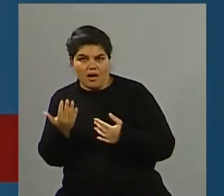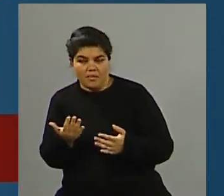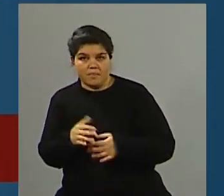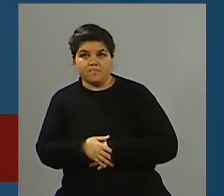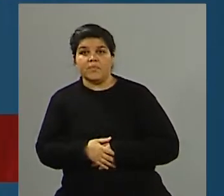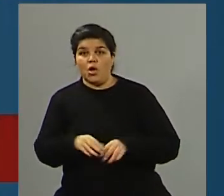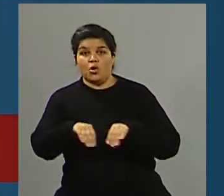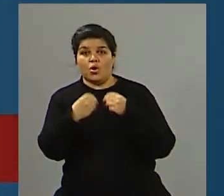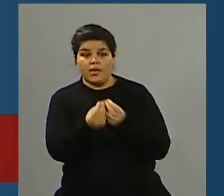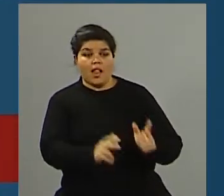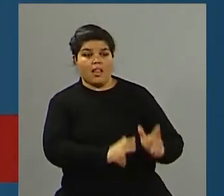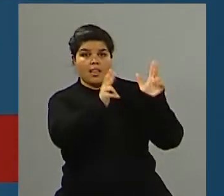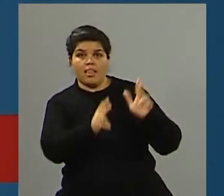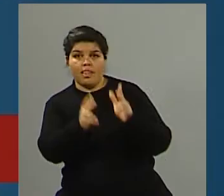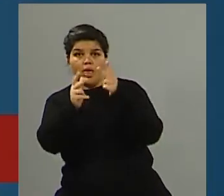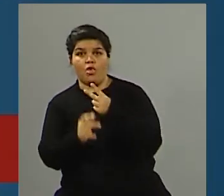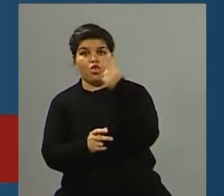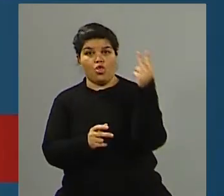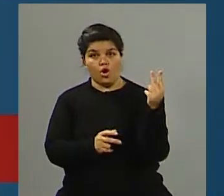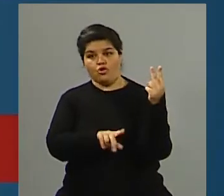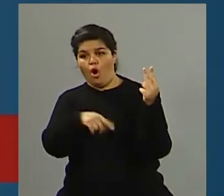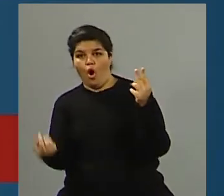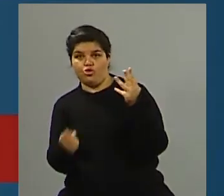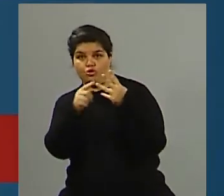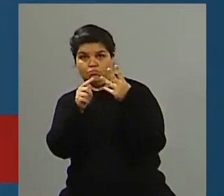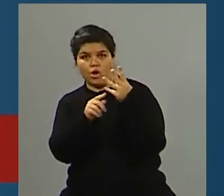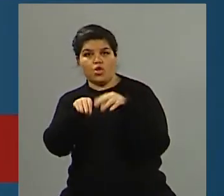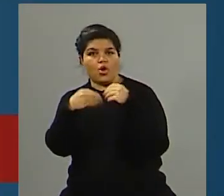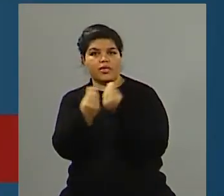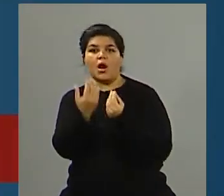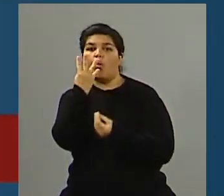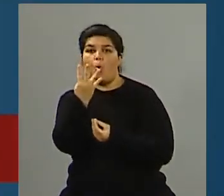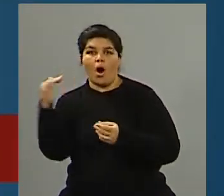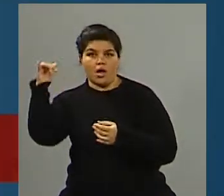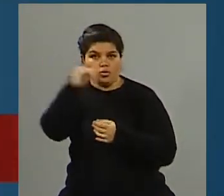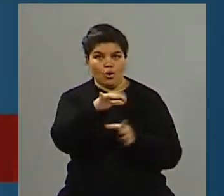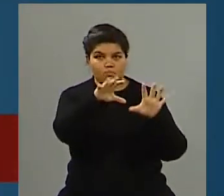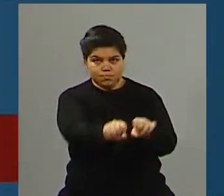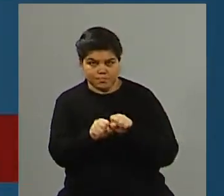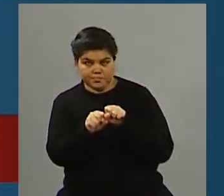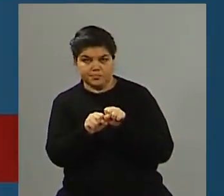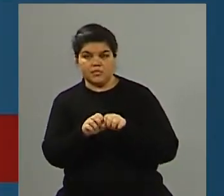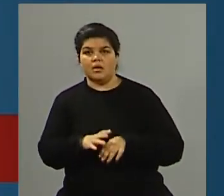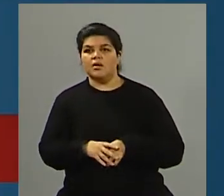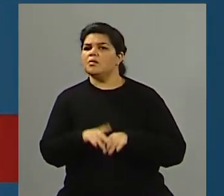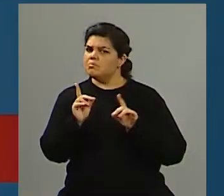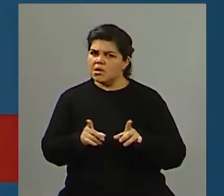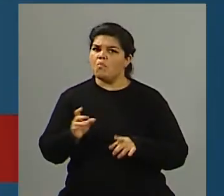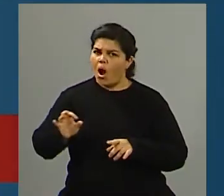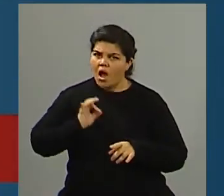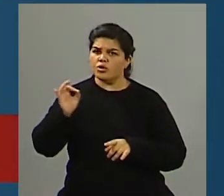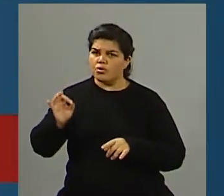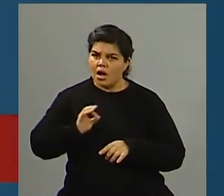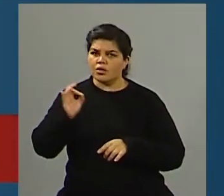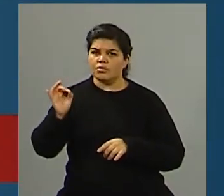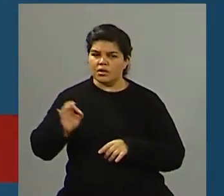torres y los otros dos. Y como decís vos, mucha gente, vos sabés que todos los años todavía tienen cuerpos guardados,